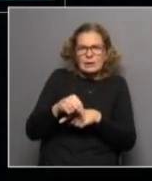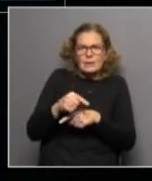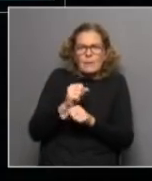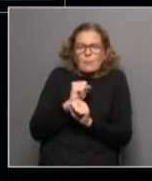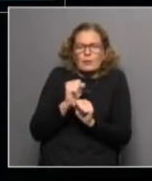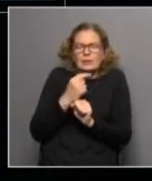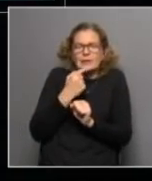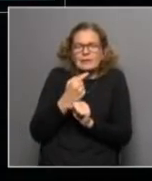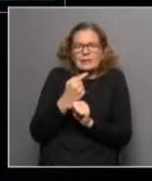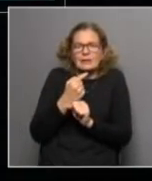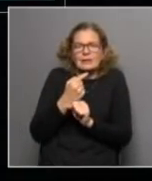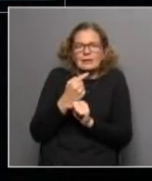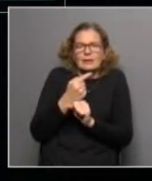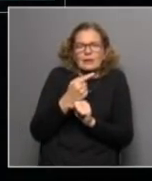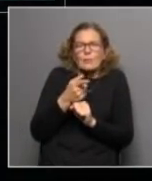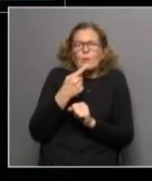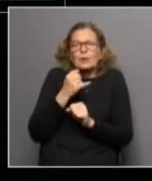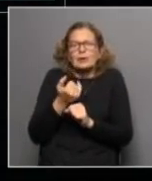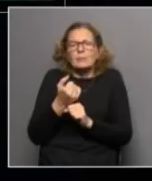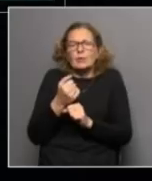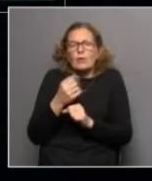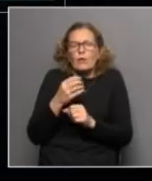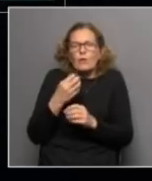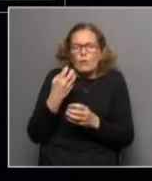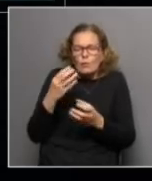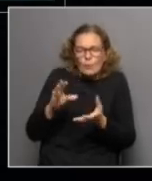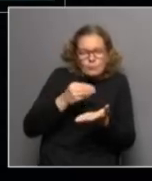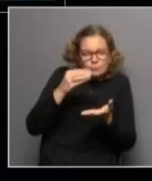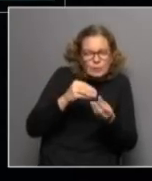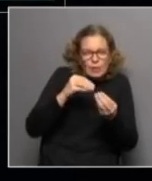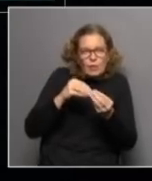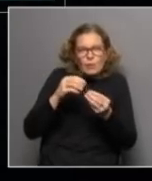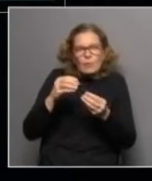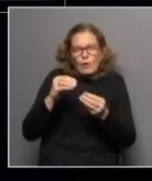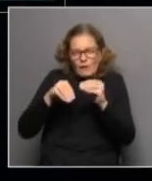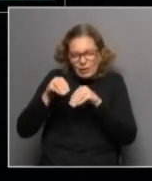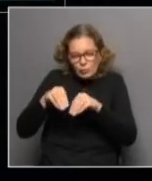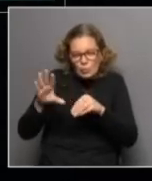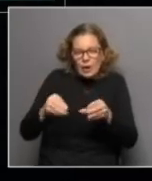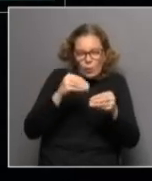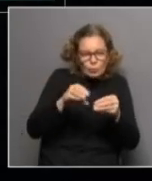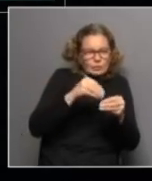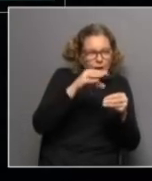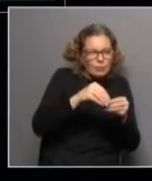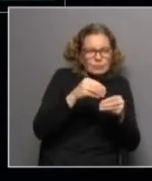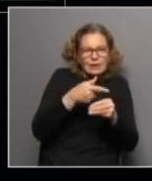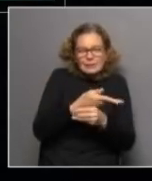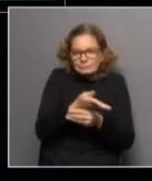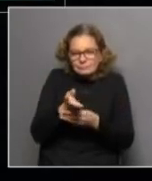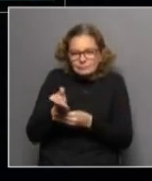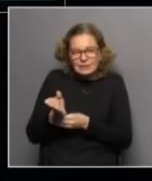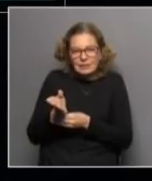a poder desarrollar actividades de medicidad o de recolección y clasificación de residuos en ese escenario